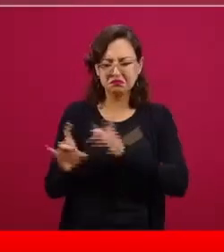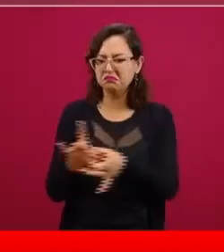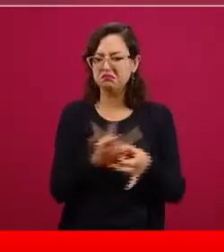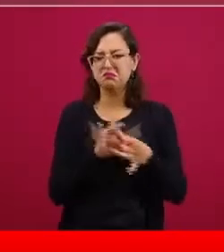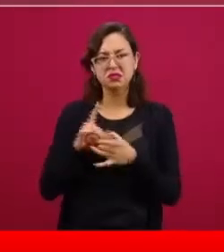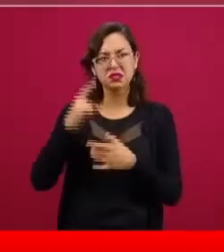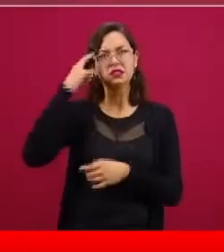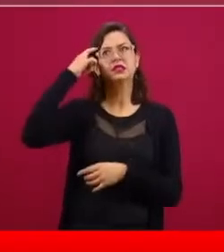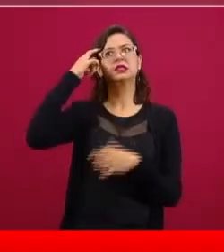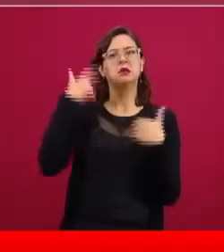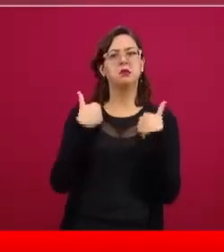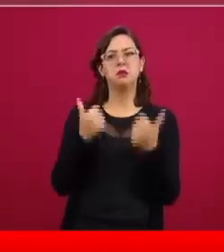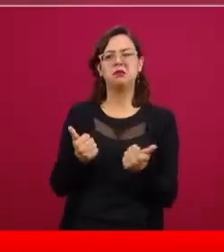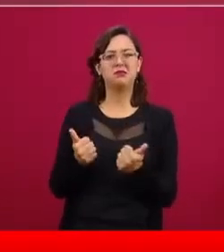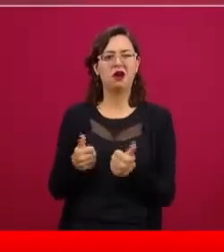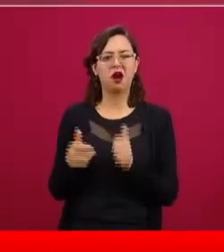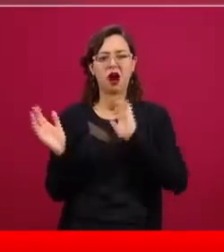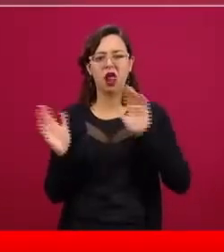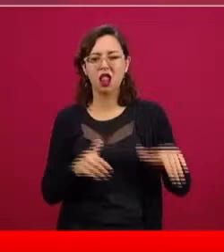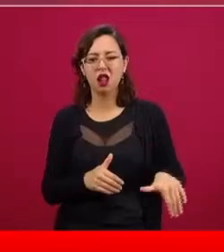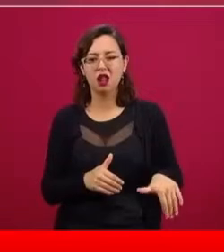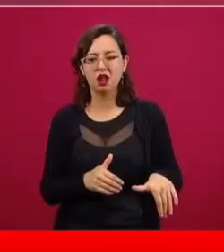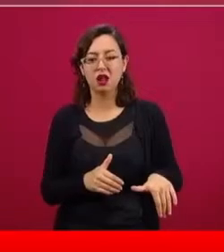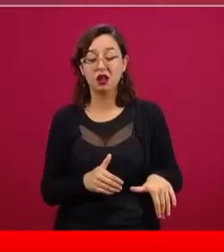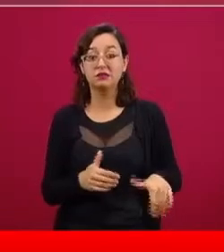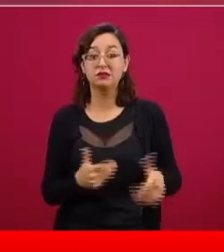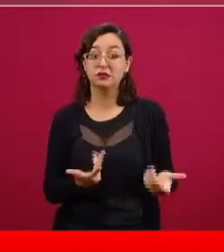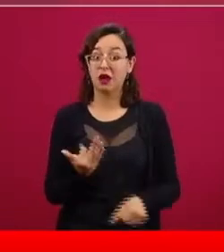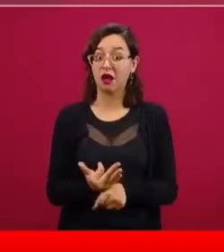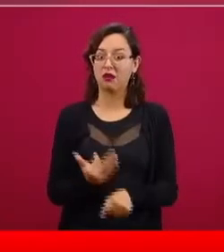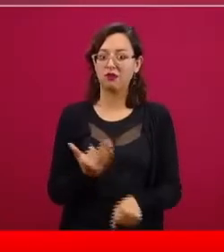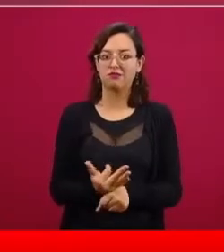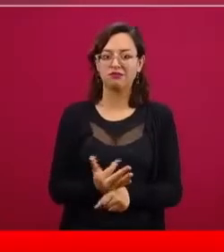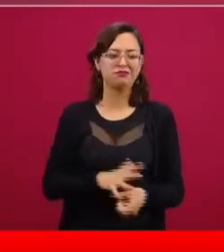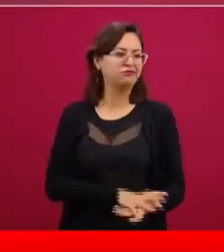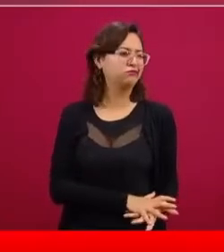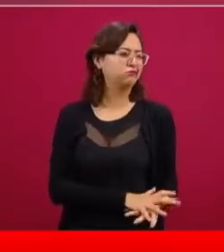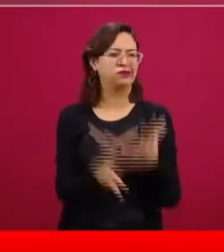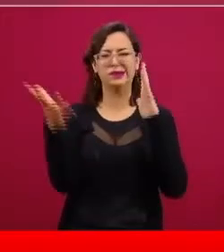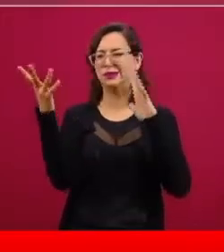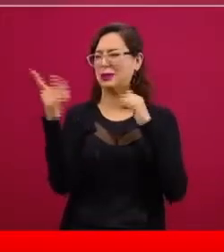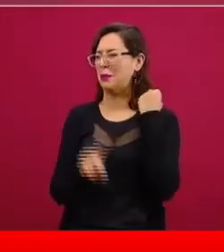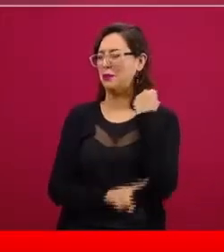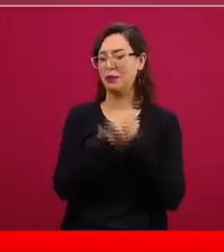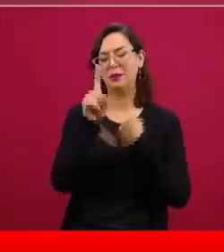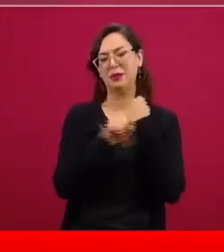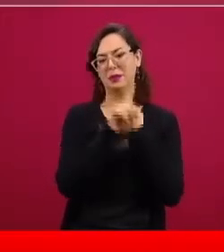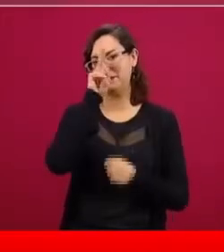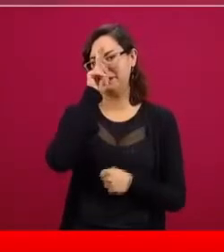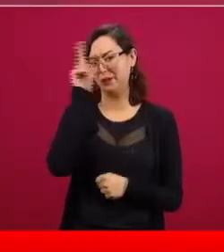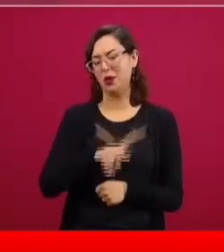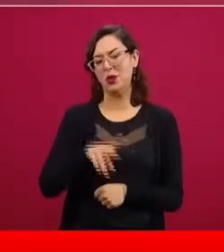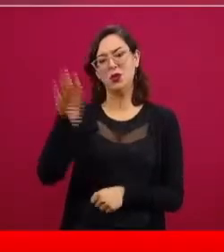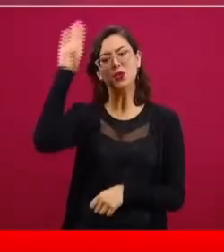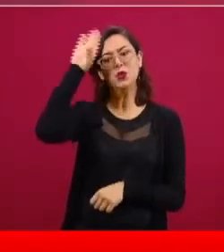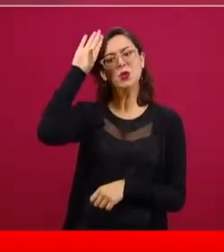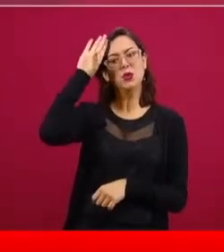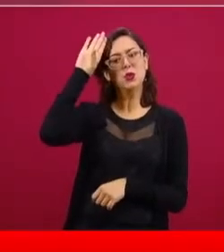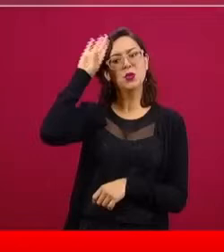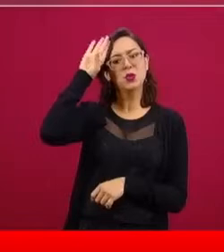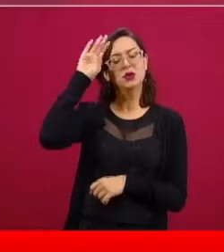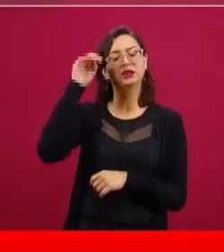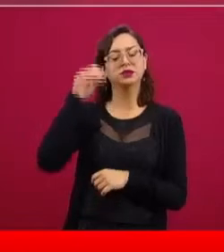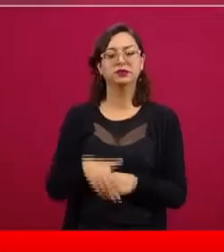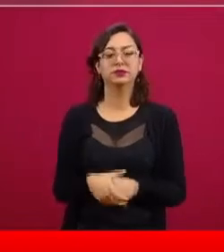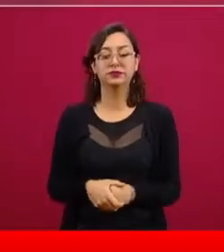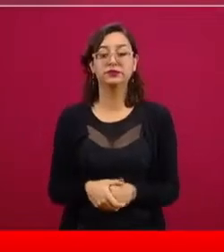conciencia del pueblo de México, hubiéramos tenido un escenario verdaderamente devastador. Vienen, como también ya lo ha